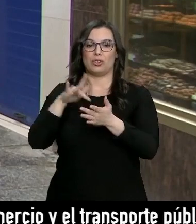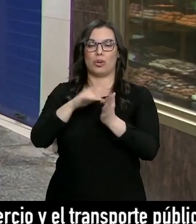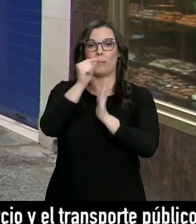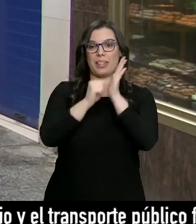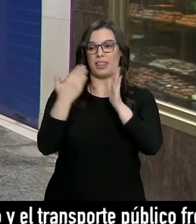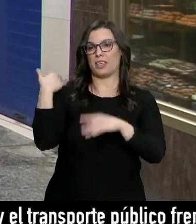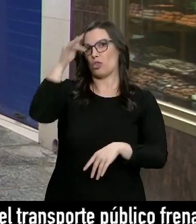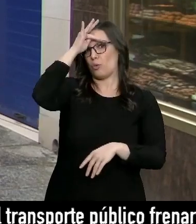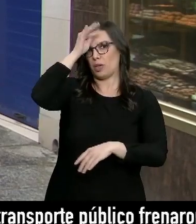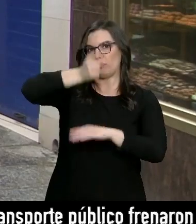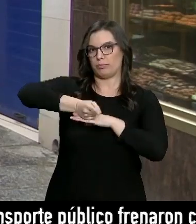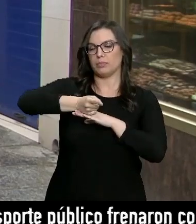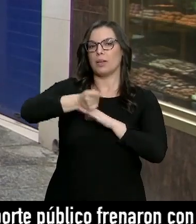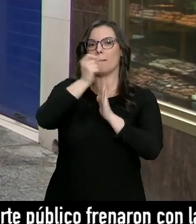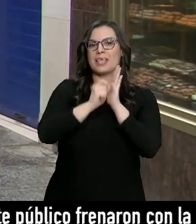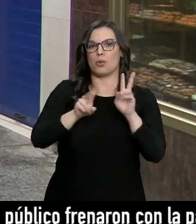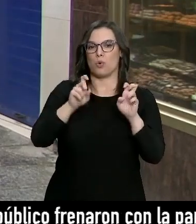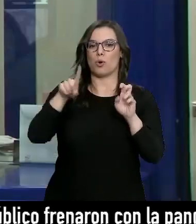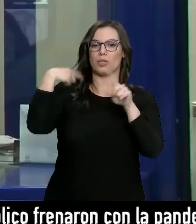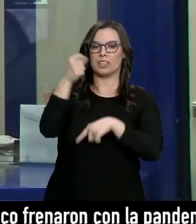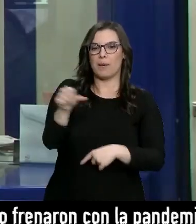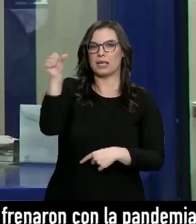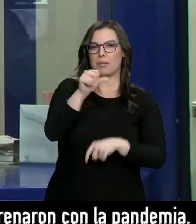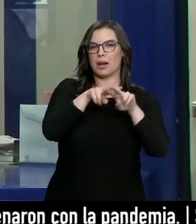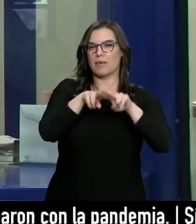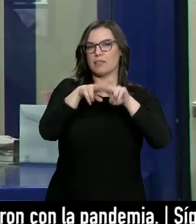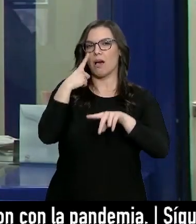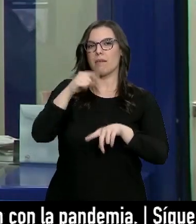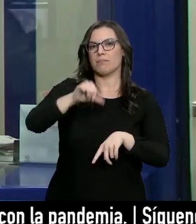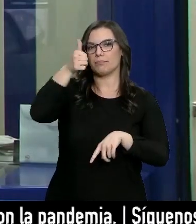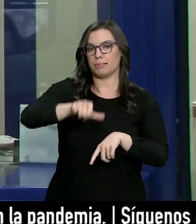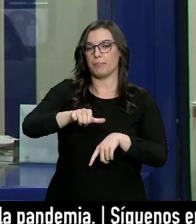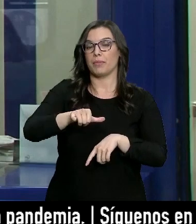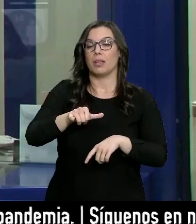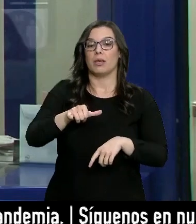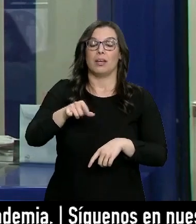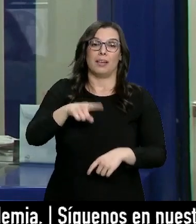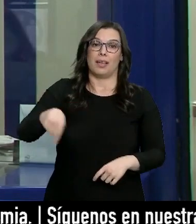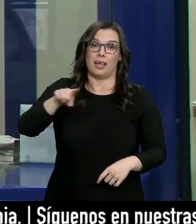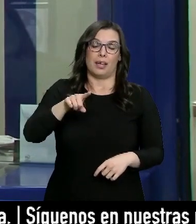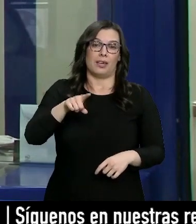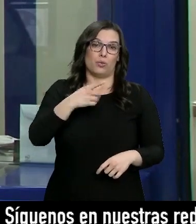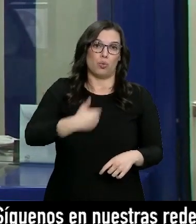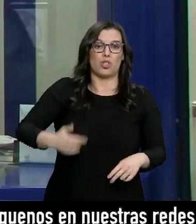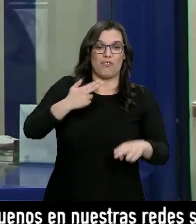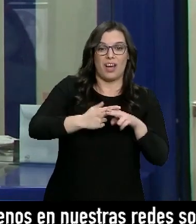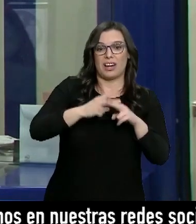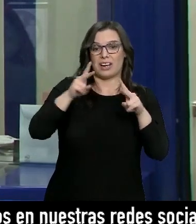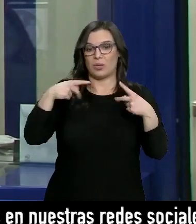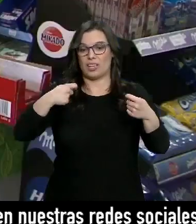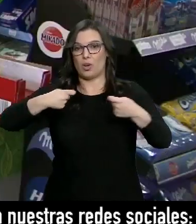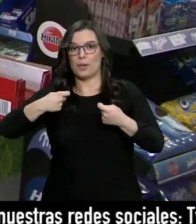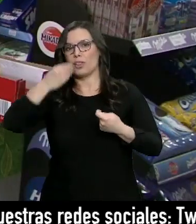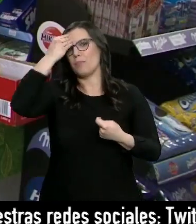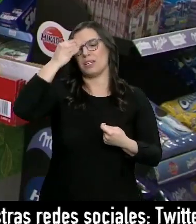en vigor este domingo y se revisará cada semana. Los hosteleros y comerciantes lo ven como un nuevo mazazo para la economía. Ahí ven el futuro